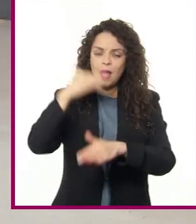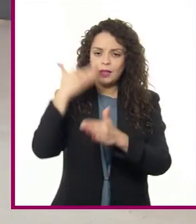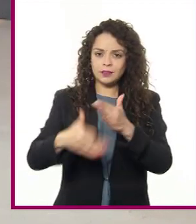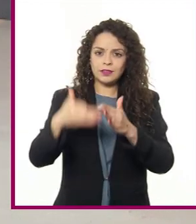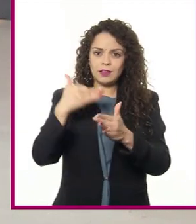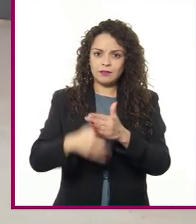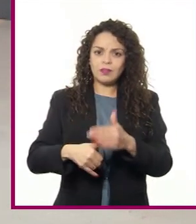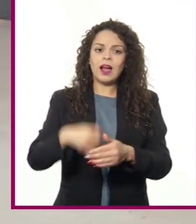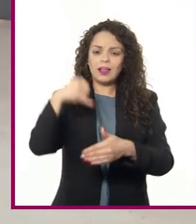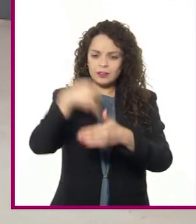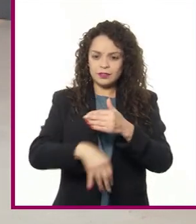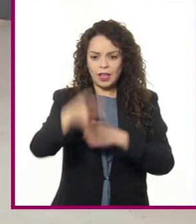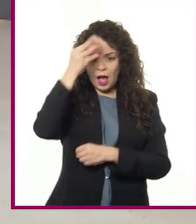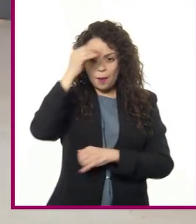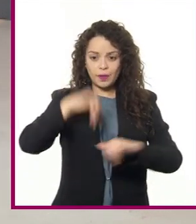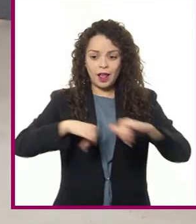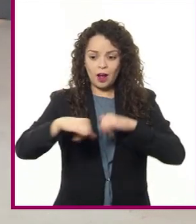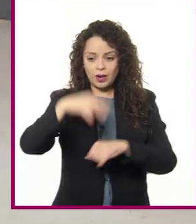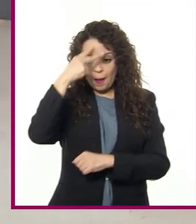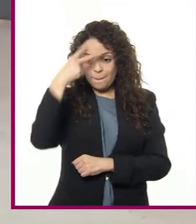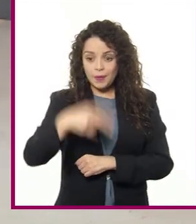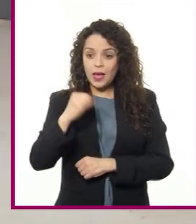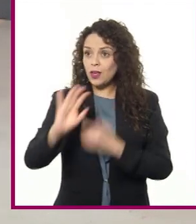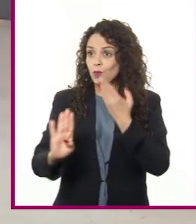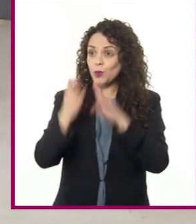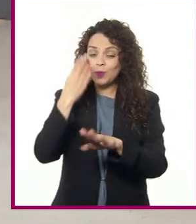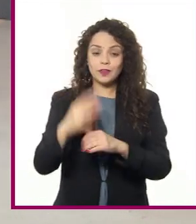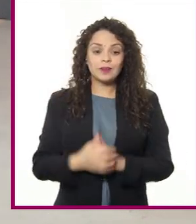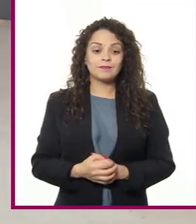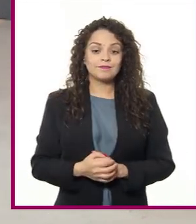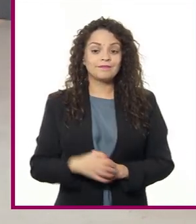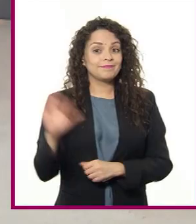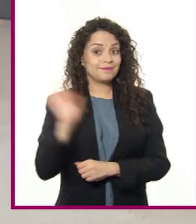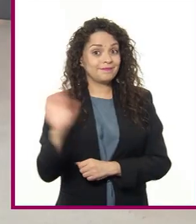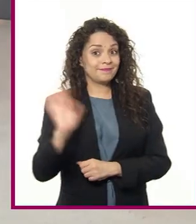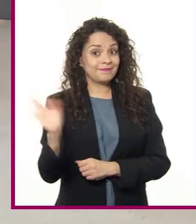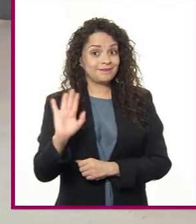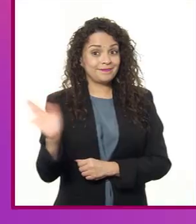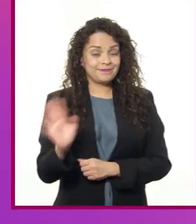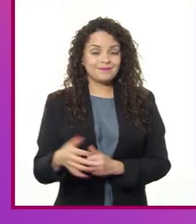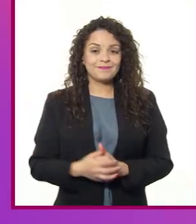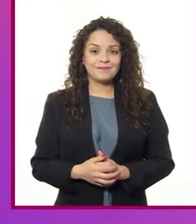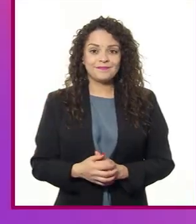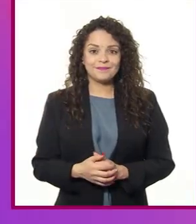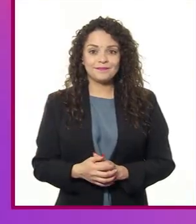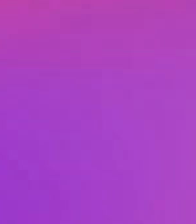por aprender de la geografía de México y del mundo. ¡Hasta la próxima!